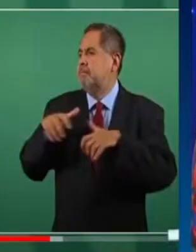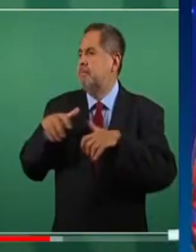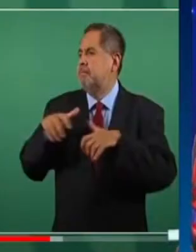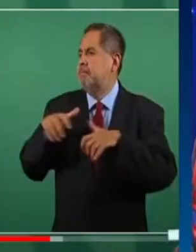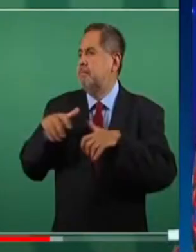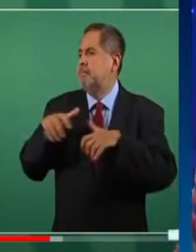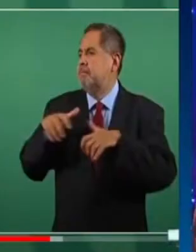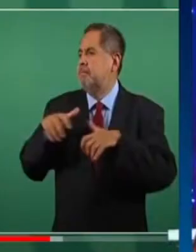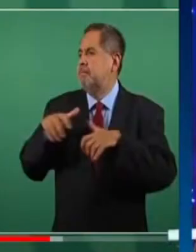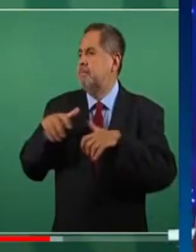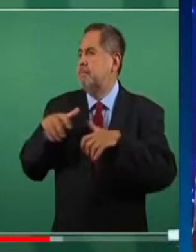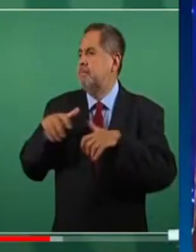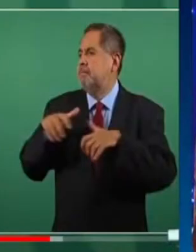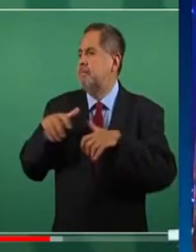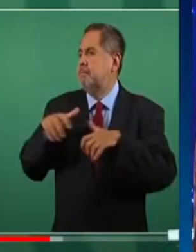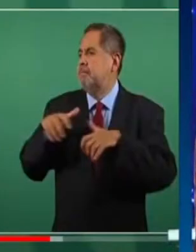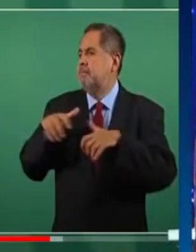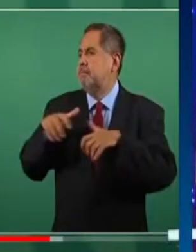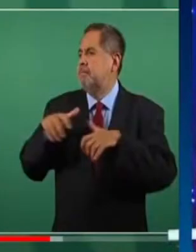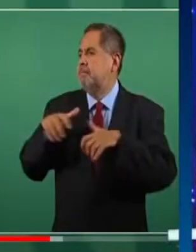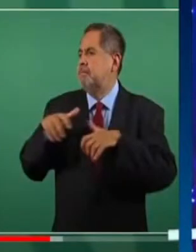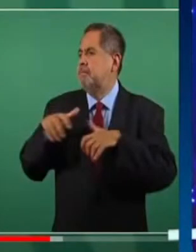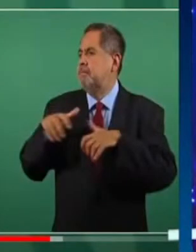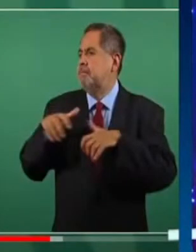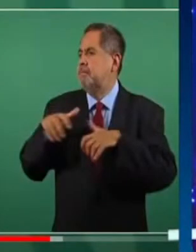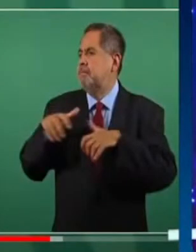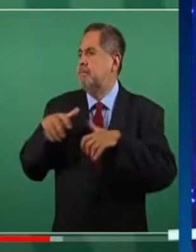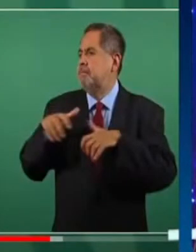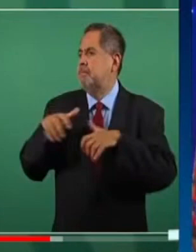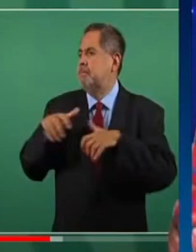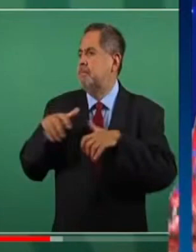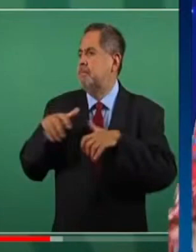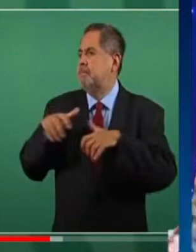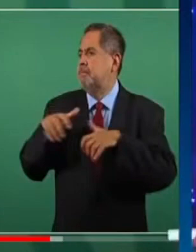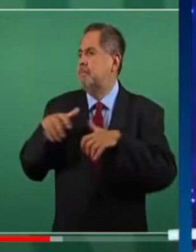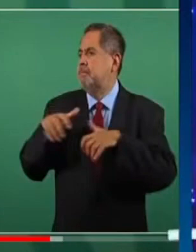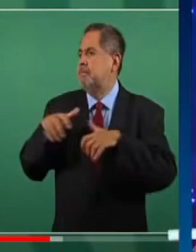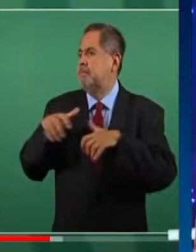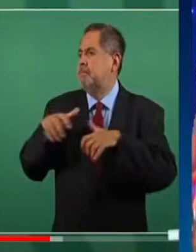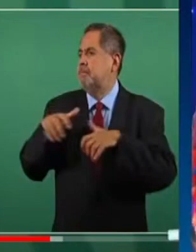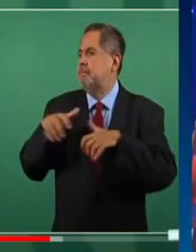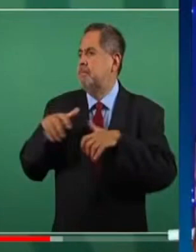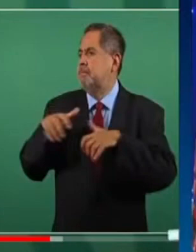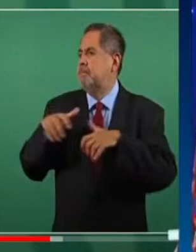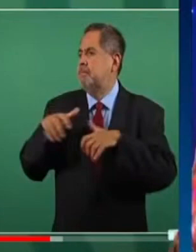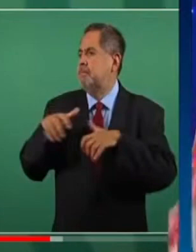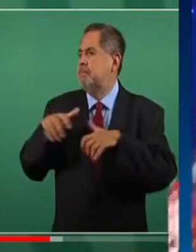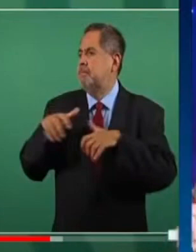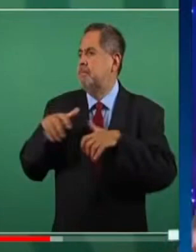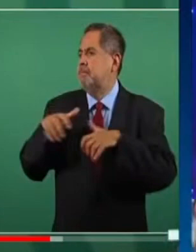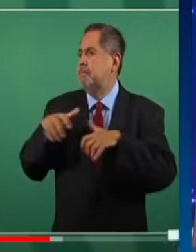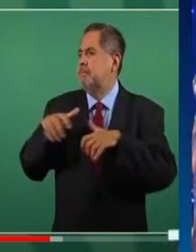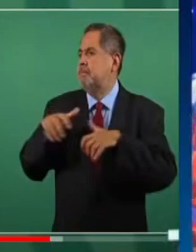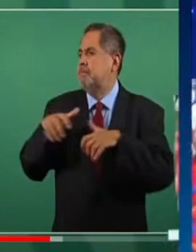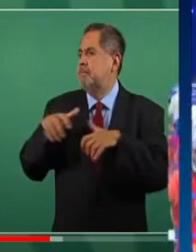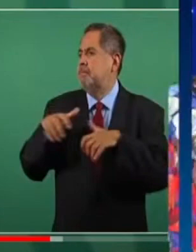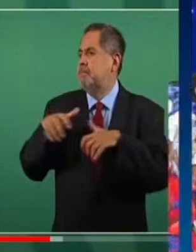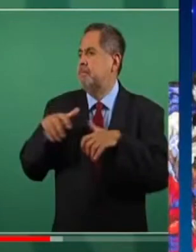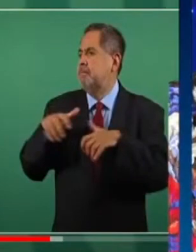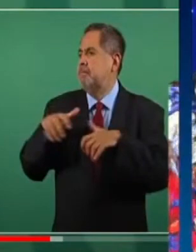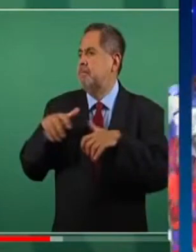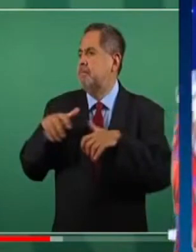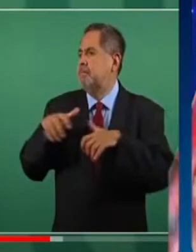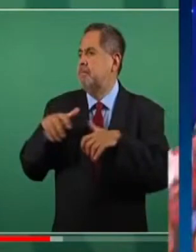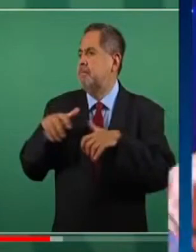Que prefiere que siga triunfando la corrupción donde el mismo presidente dice a ver, revisemos la agenda de un